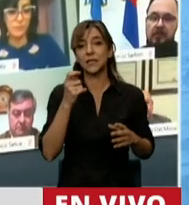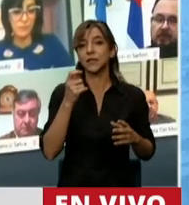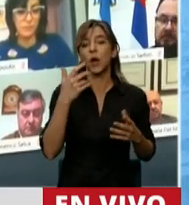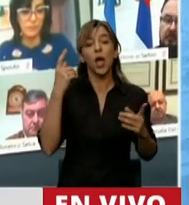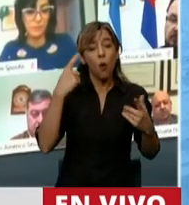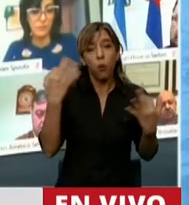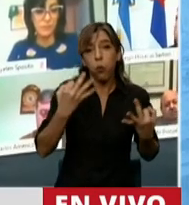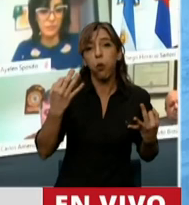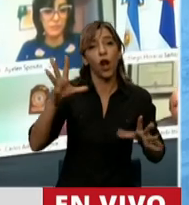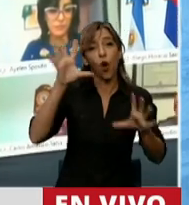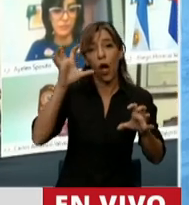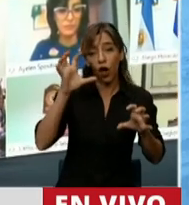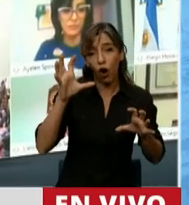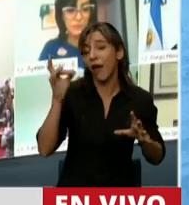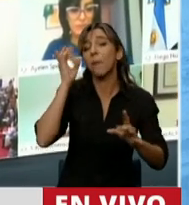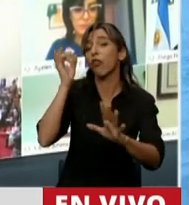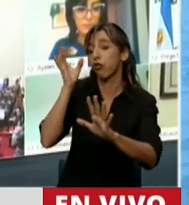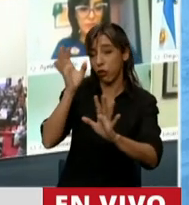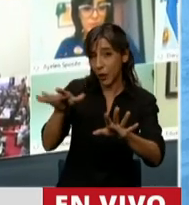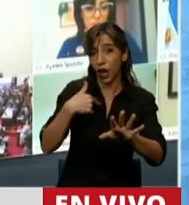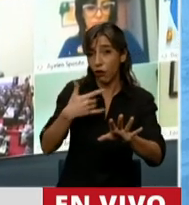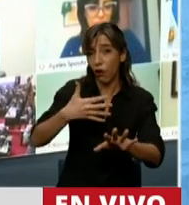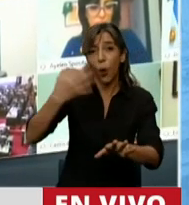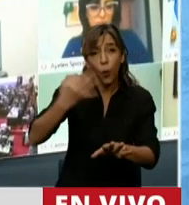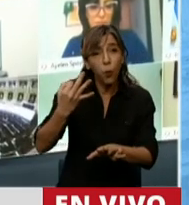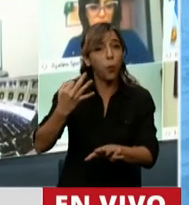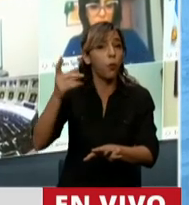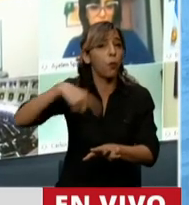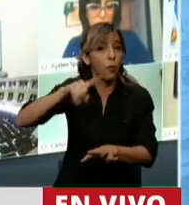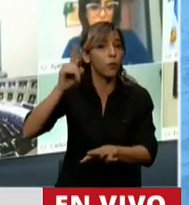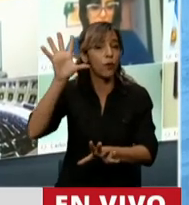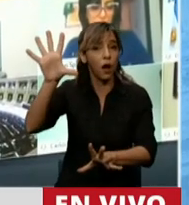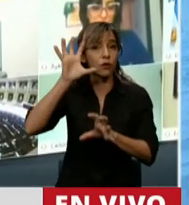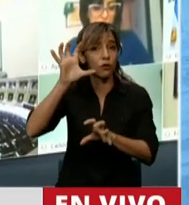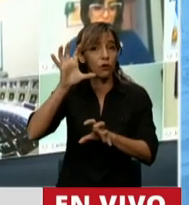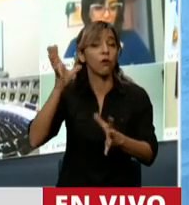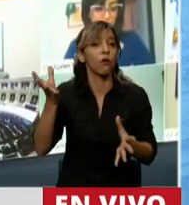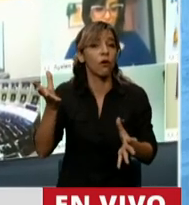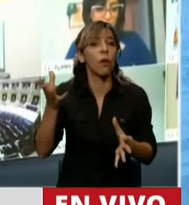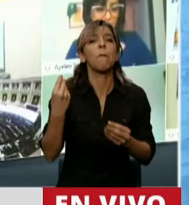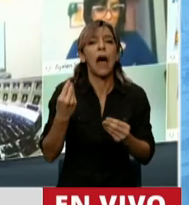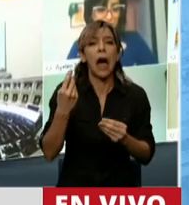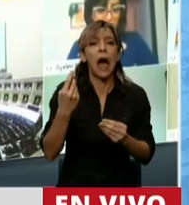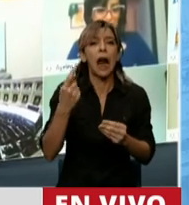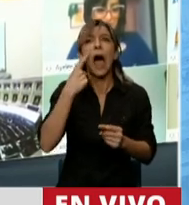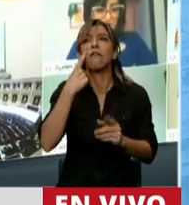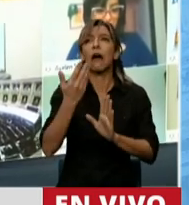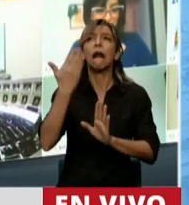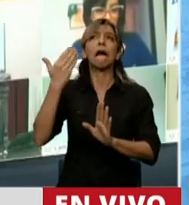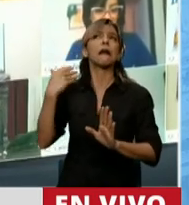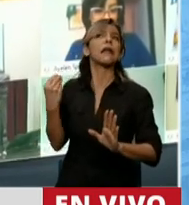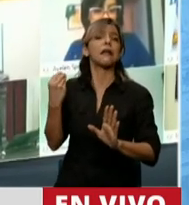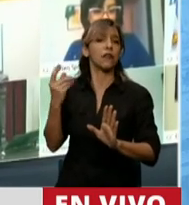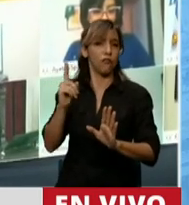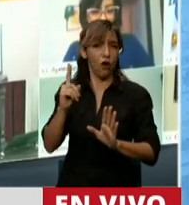recordar, perdónenme, perdónenme, creo que es bueno recordar esto, no para mirar el pasado, para mirar